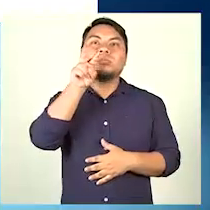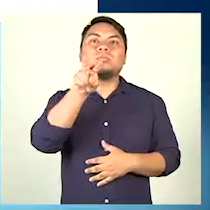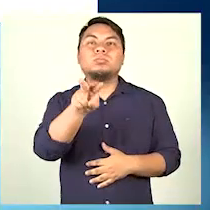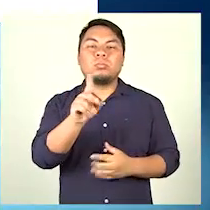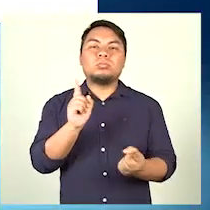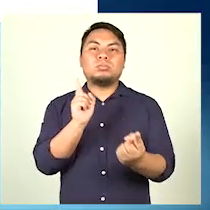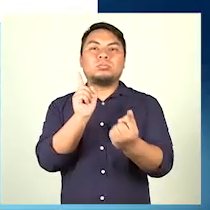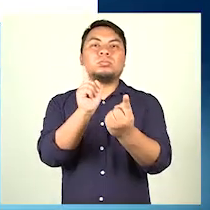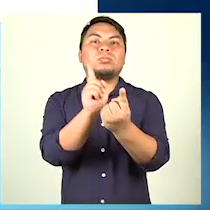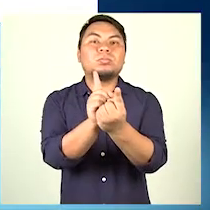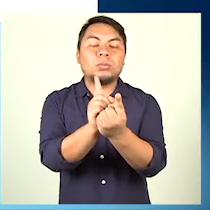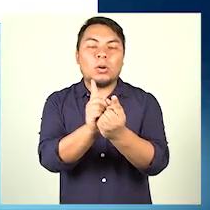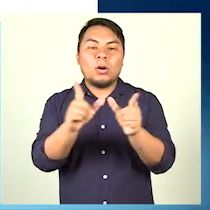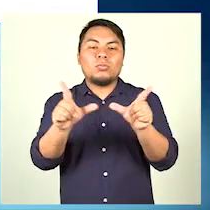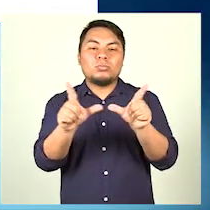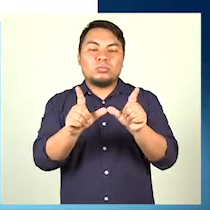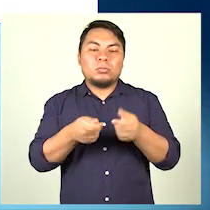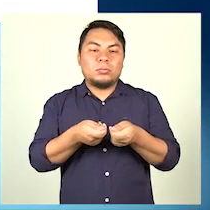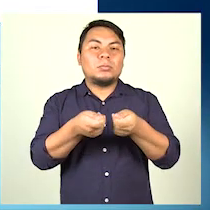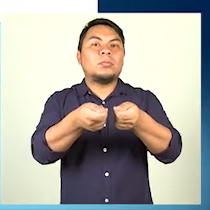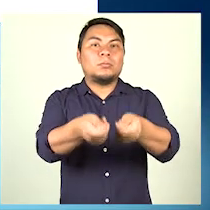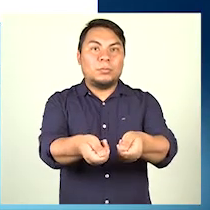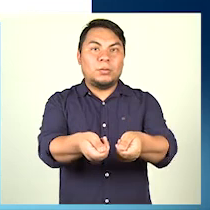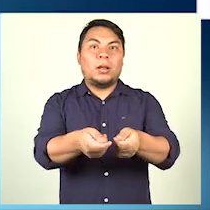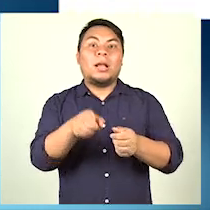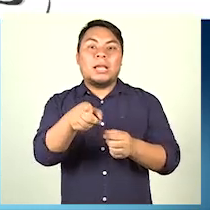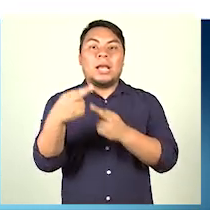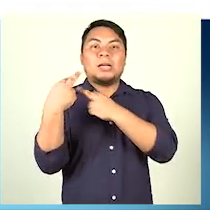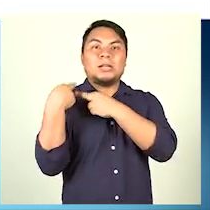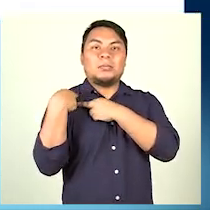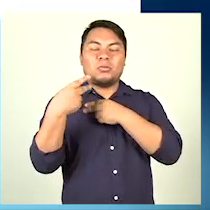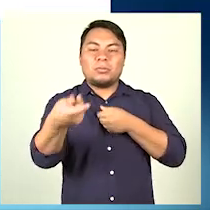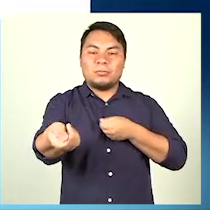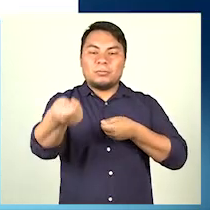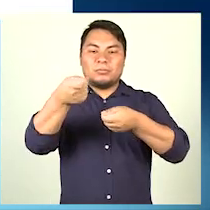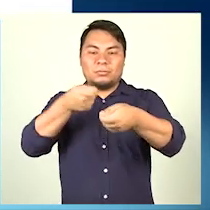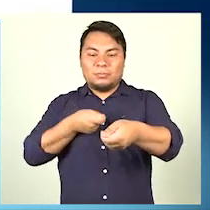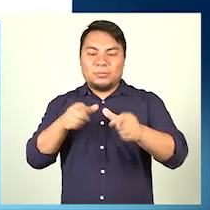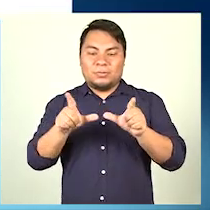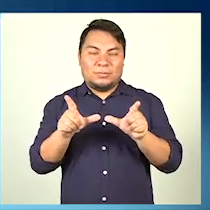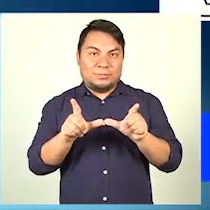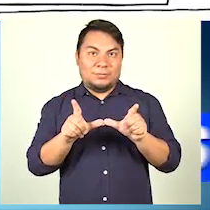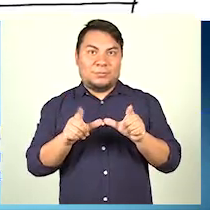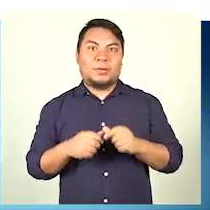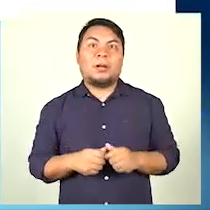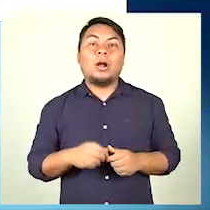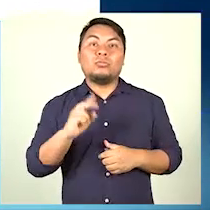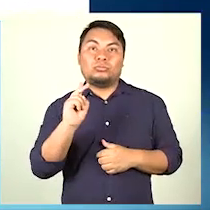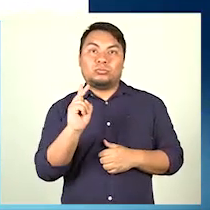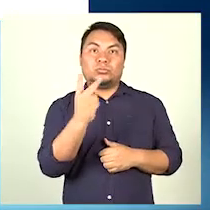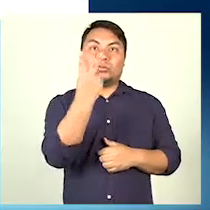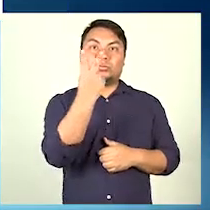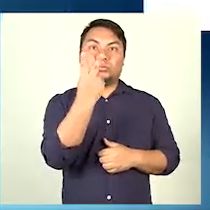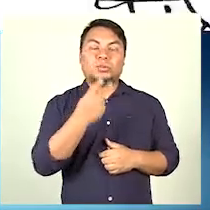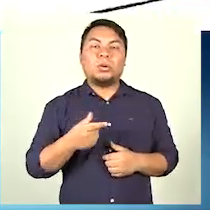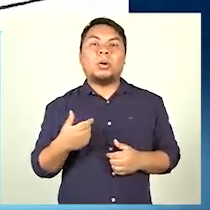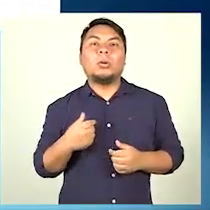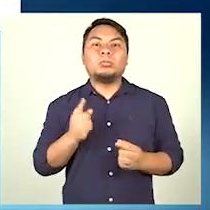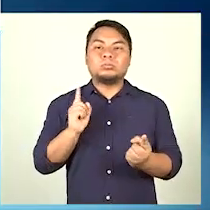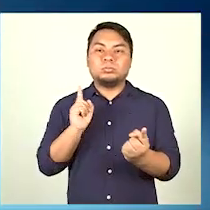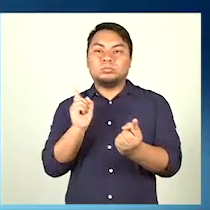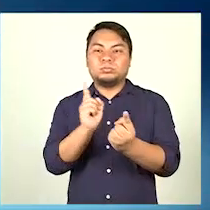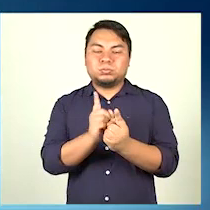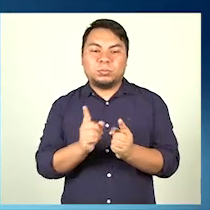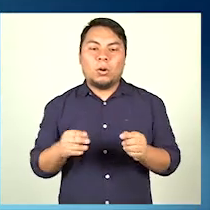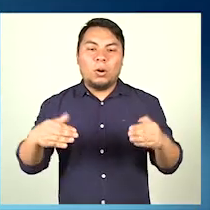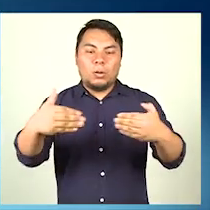en la mesa de sufragio con tu DNI y recibe del miembro de mesa la tarjeta de activación para poder votar. Paso 2. En la cabina